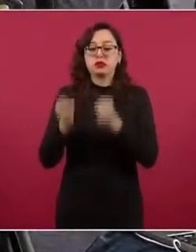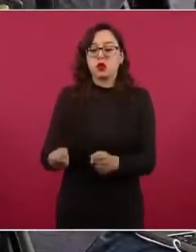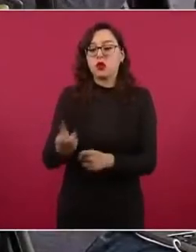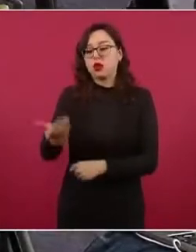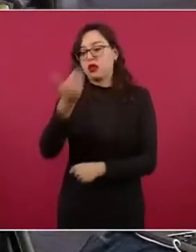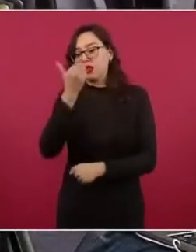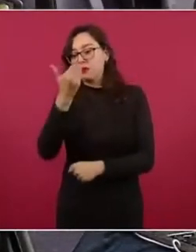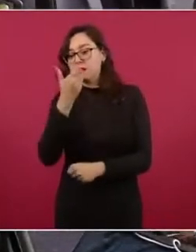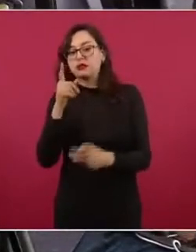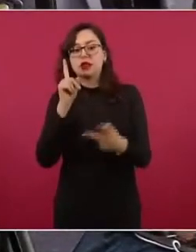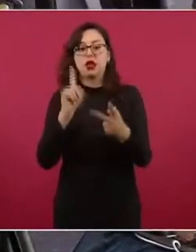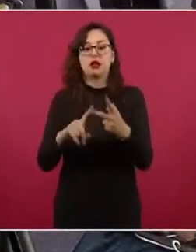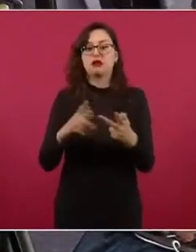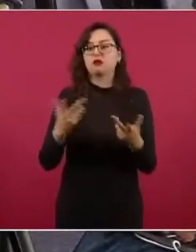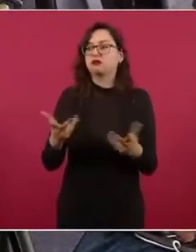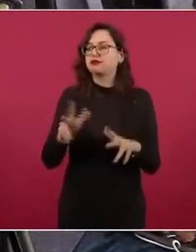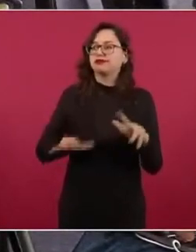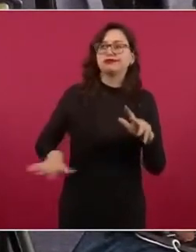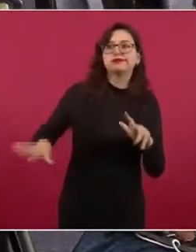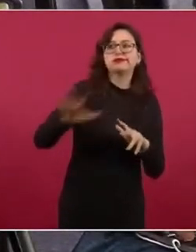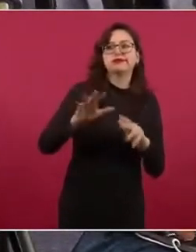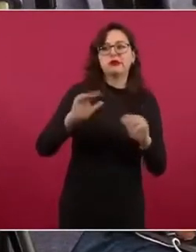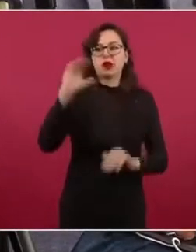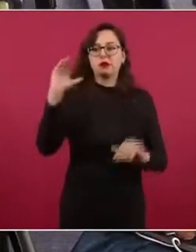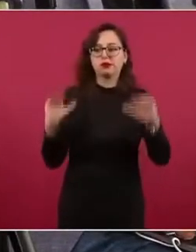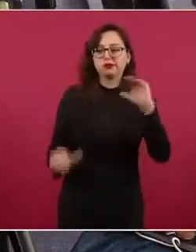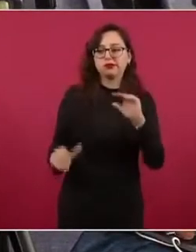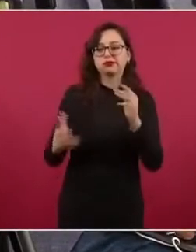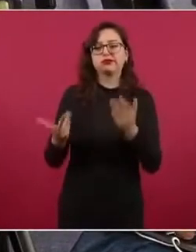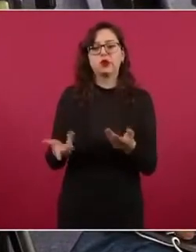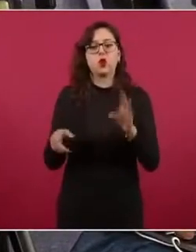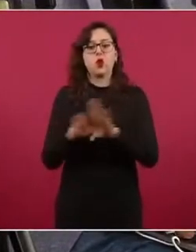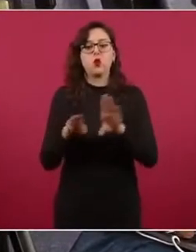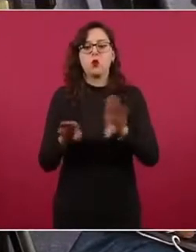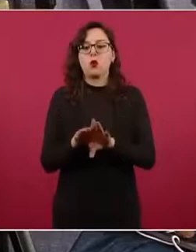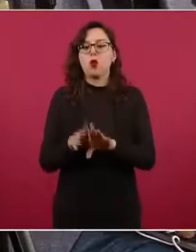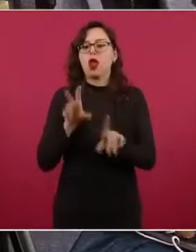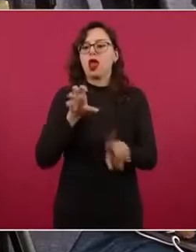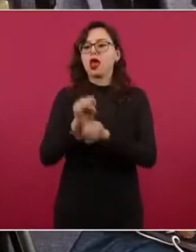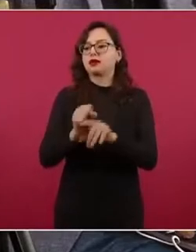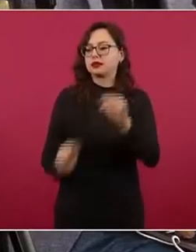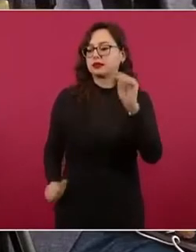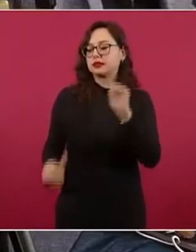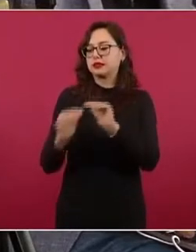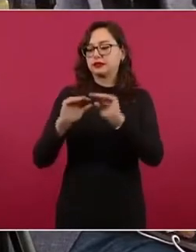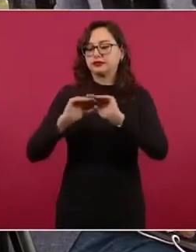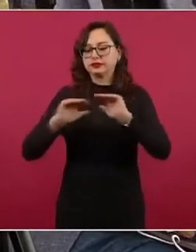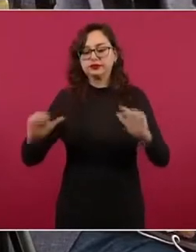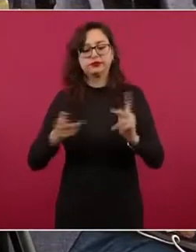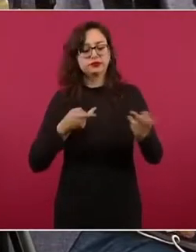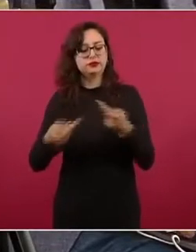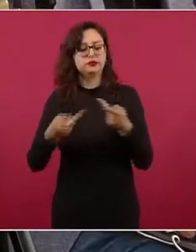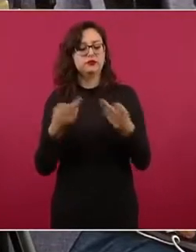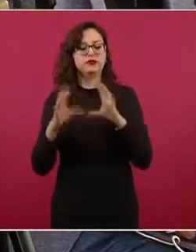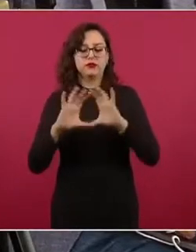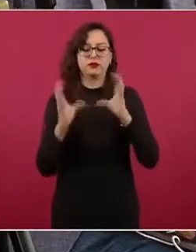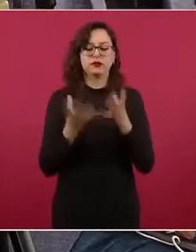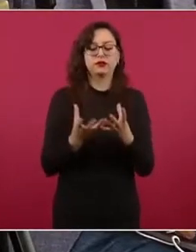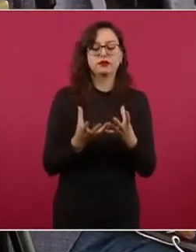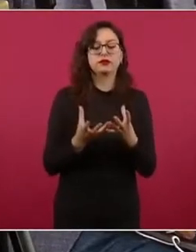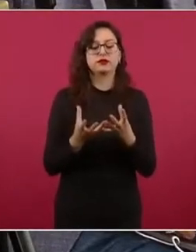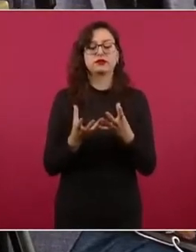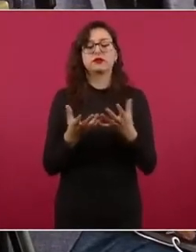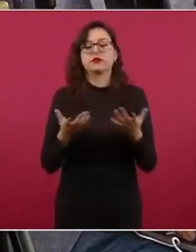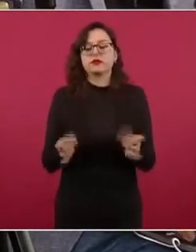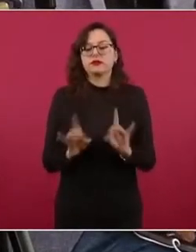que tanto llama la atención la equidad. También hablaba de una estrategia global y de la preparación y respuestas